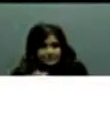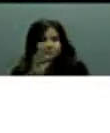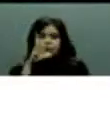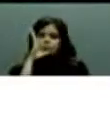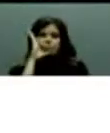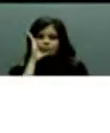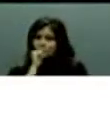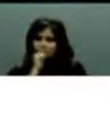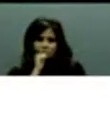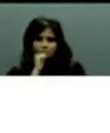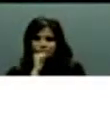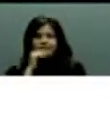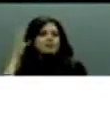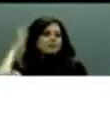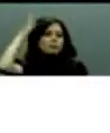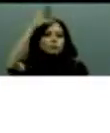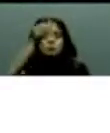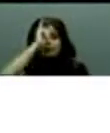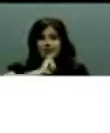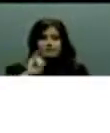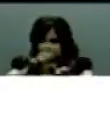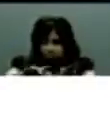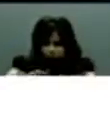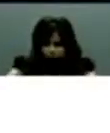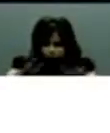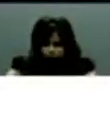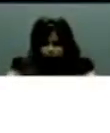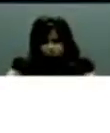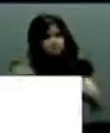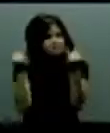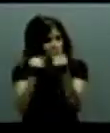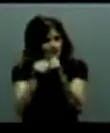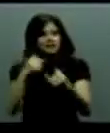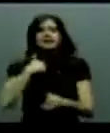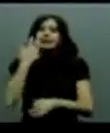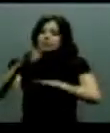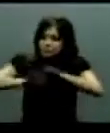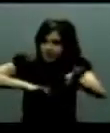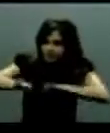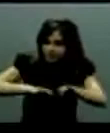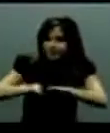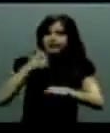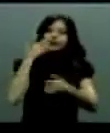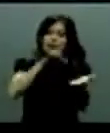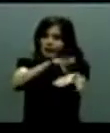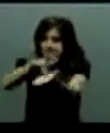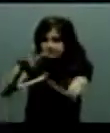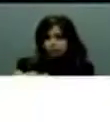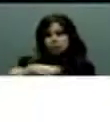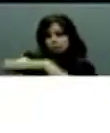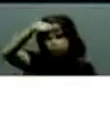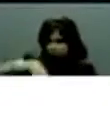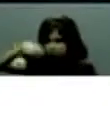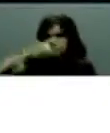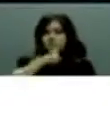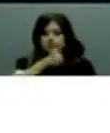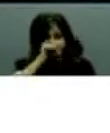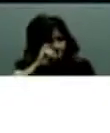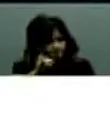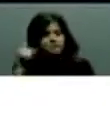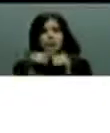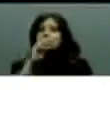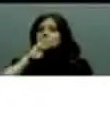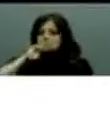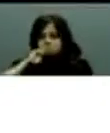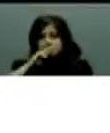abstraerse el futuro jefe de gobierno. Vamos a trabajar y vamos a seguir apoyando a los adultos mayores, a las jefas de